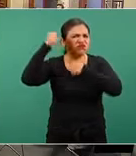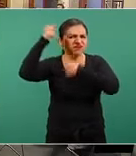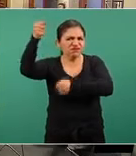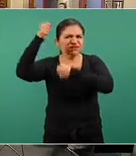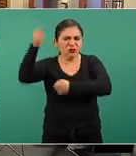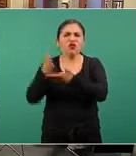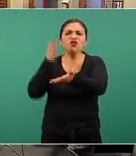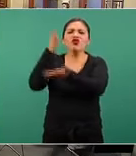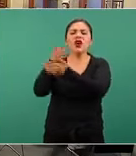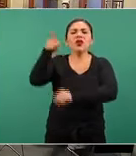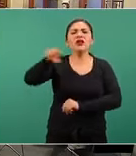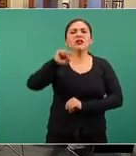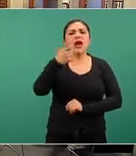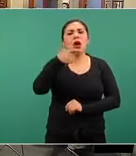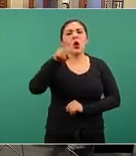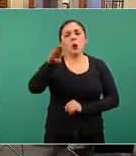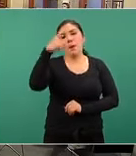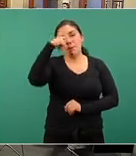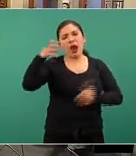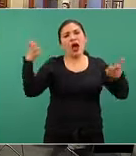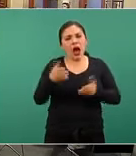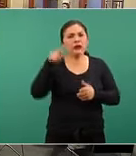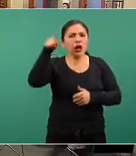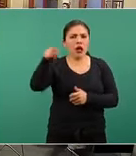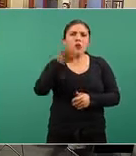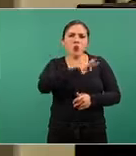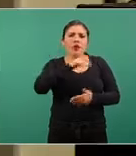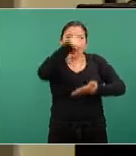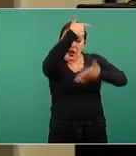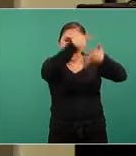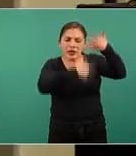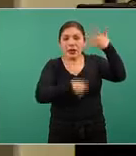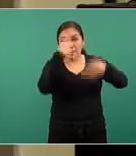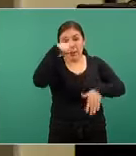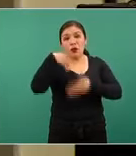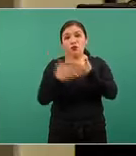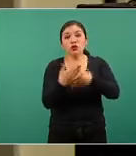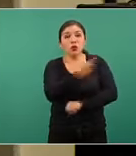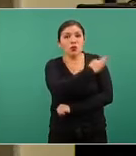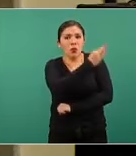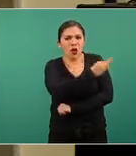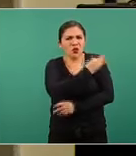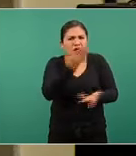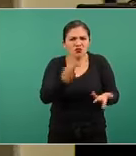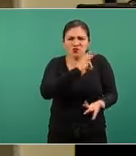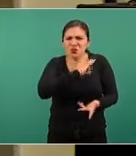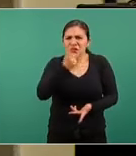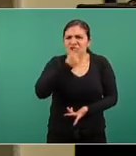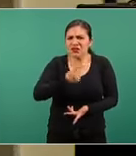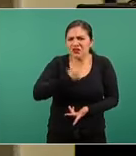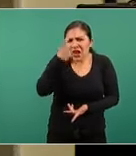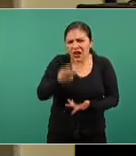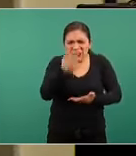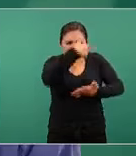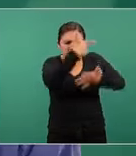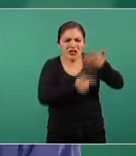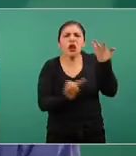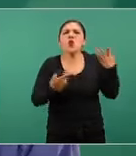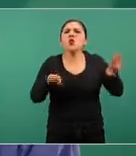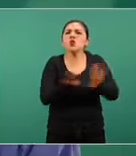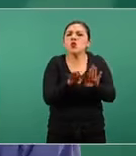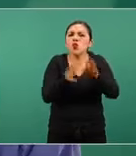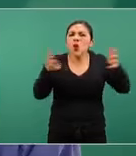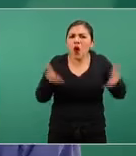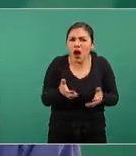y se les ofreció realizar un censo para su vacunación. ¿Nos pueden explicar cómo se hará este censo?